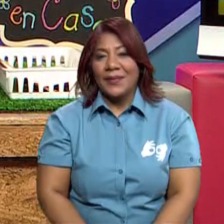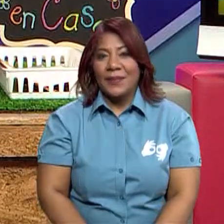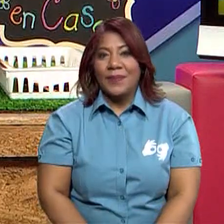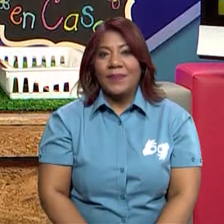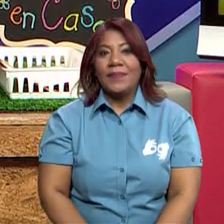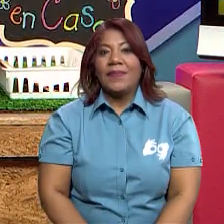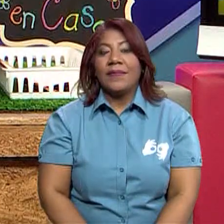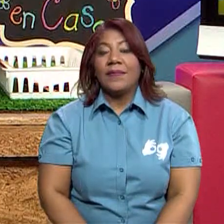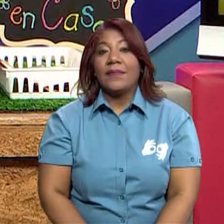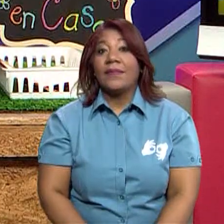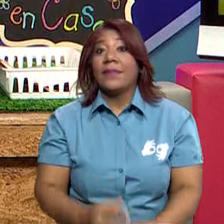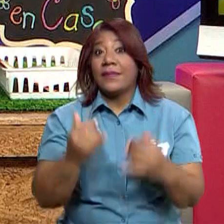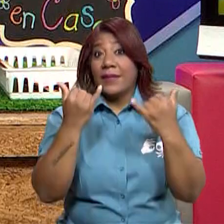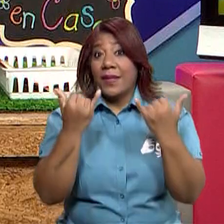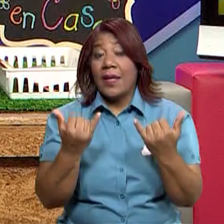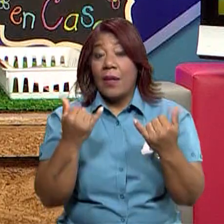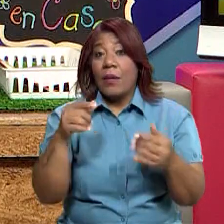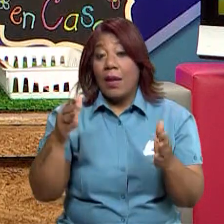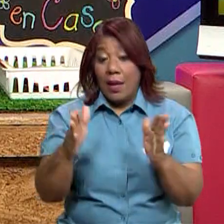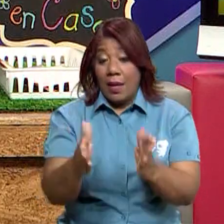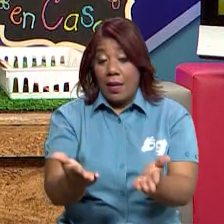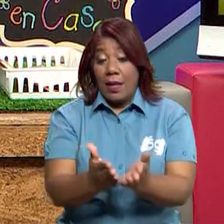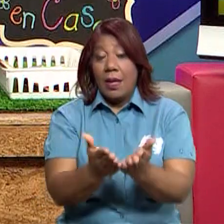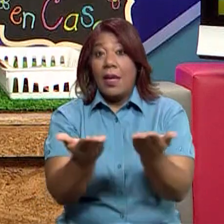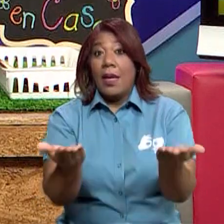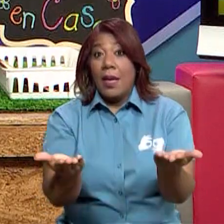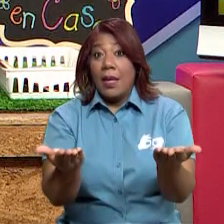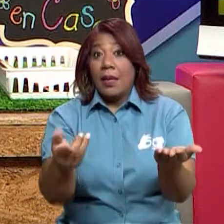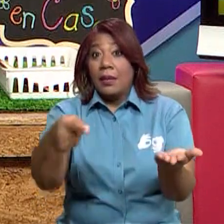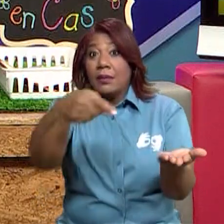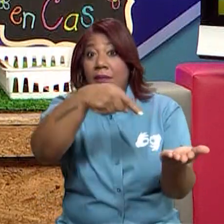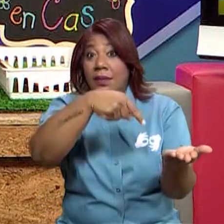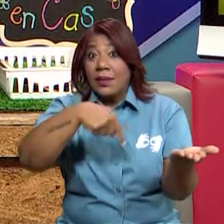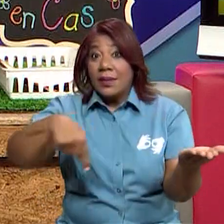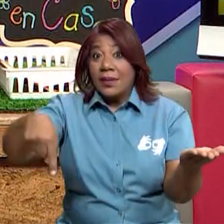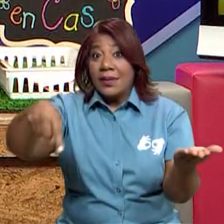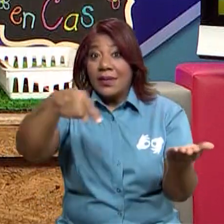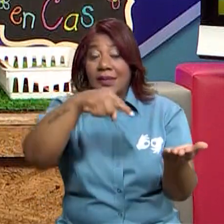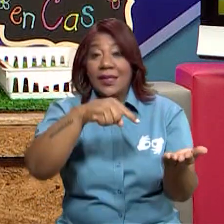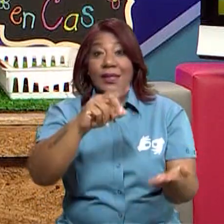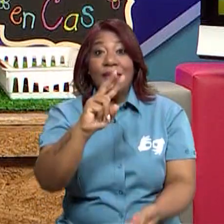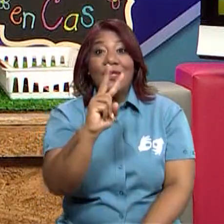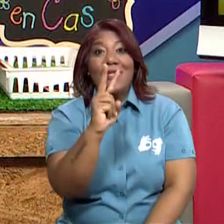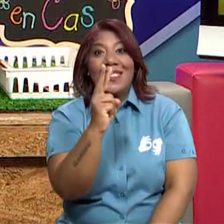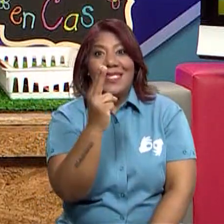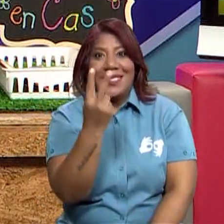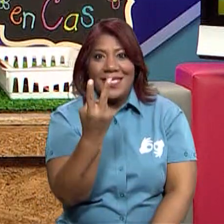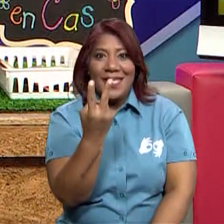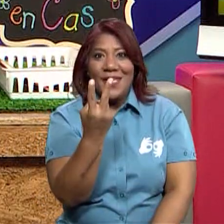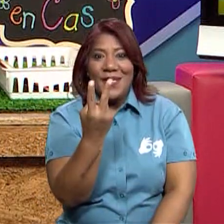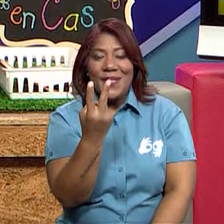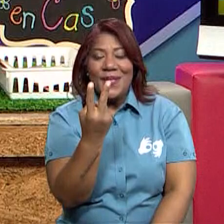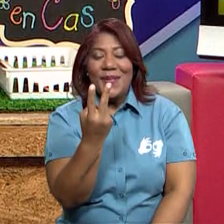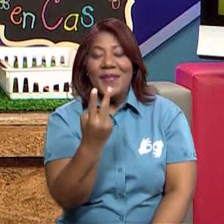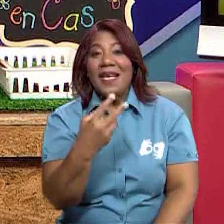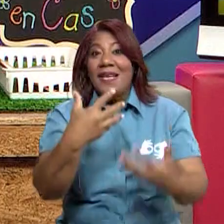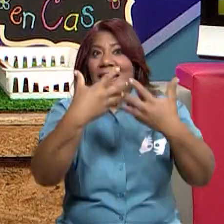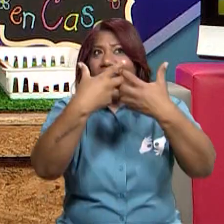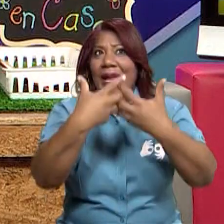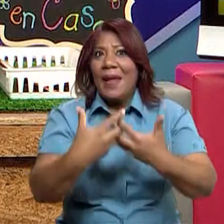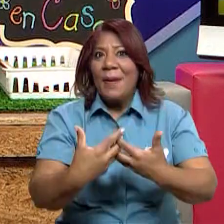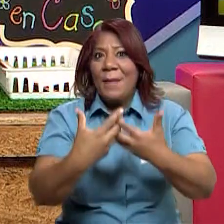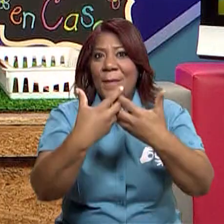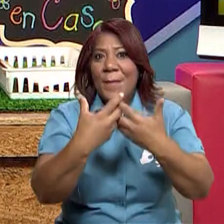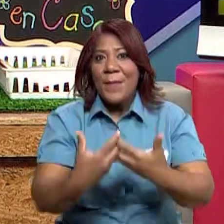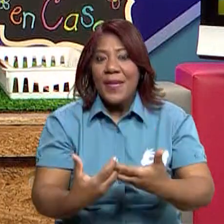bien. Ahora, en nuestro sector secundario. A ver, vamos a ver. Recuerden que es todo, ¿verdad?